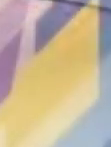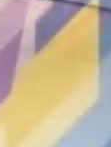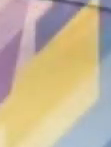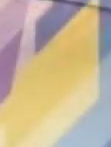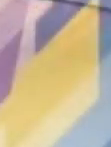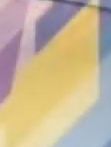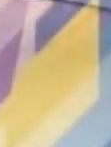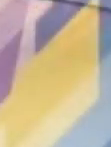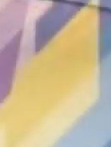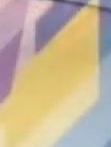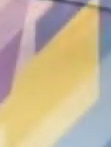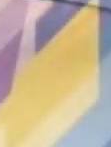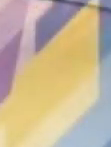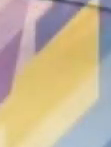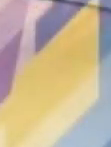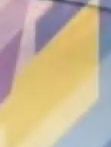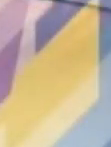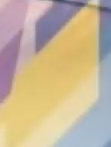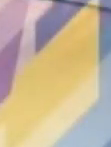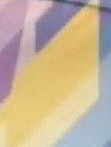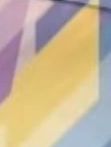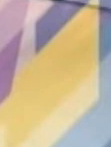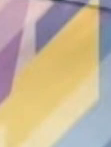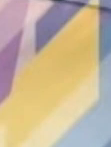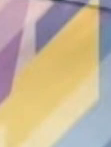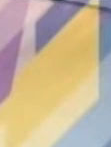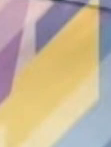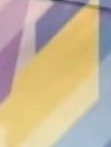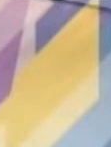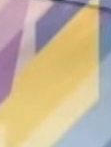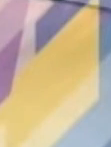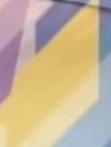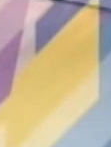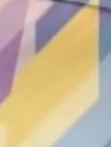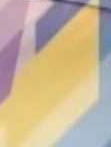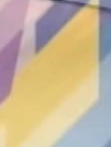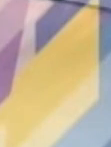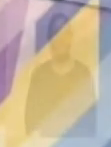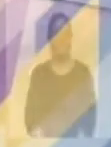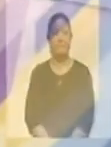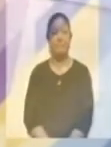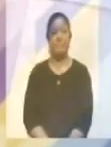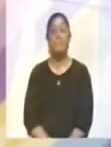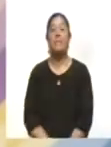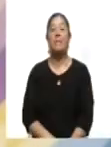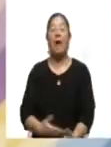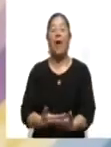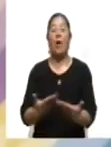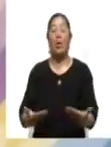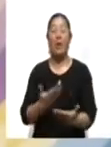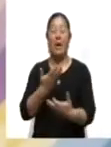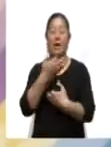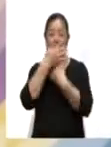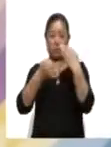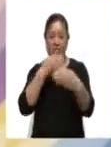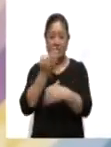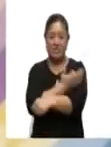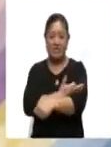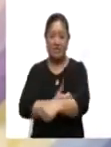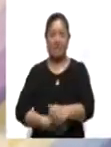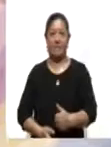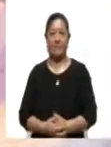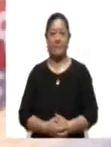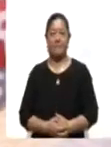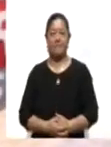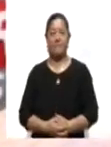Hola, ¿cómo están? Muy buenas tardes, hoy es viernes 9 de abril y esta es la información que le presentaremos en la emisión vespertina de Ahora Noticias.